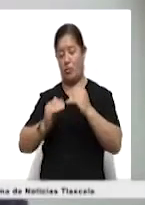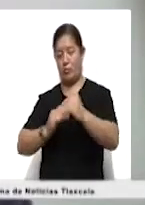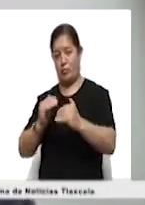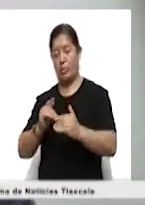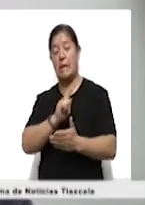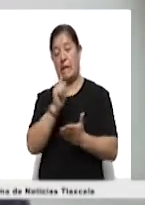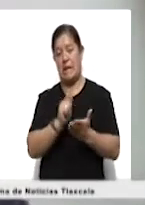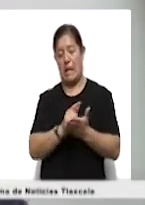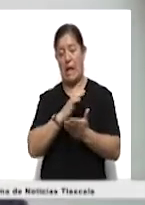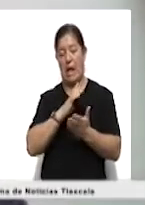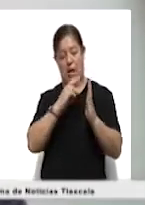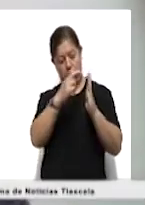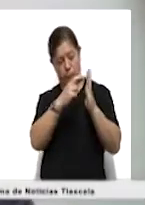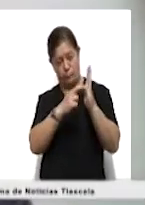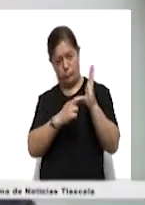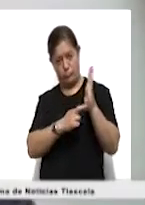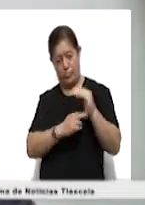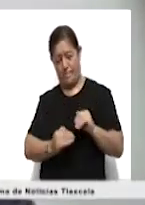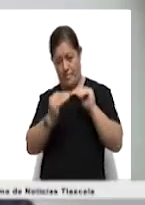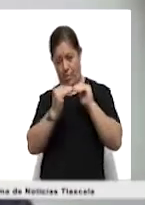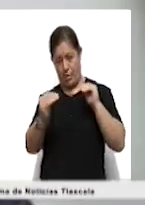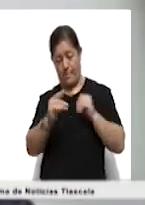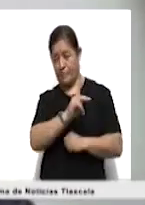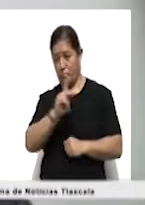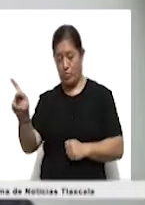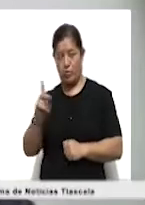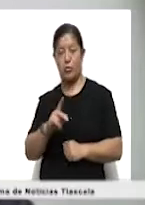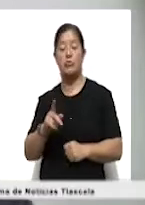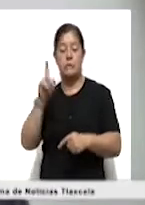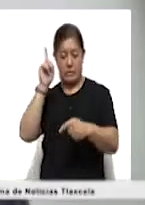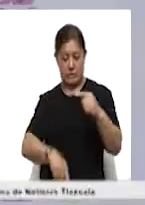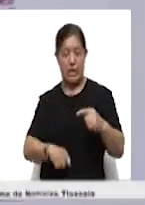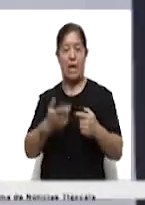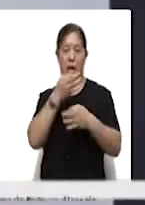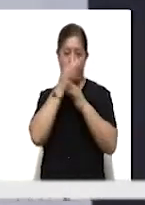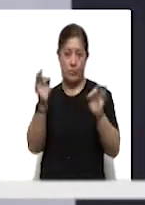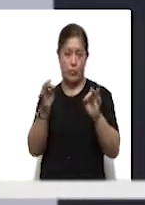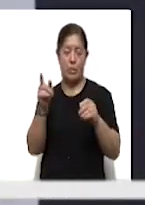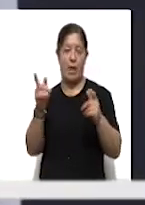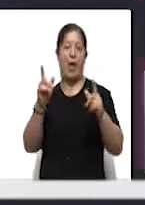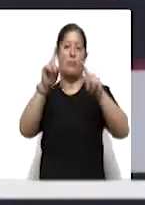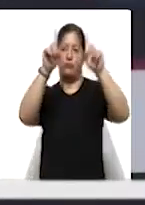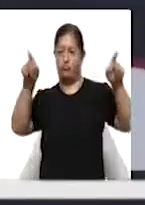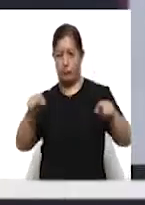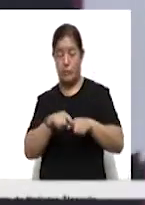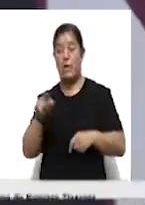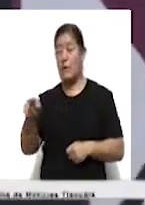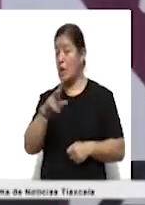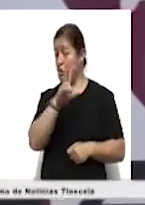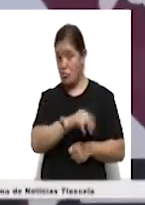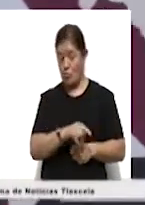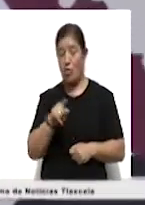legislación y quitar toda la propaganda. Aldave Aguilar detalló que, de no hacerlo, se ordenará a las